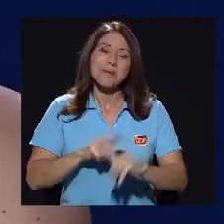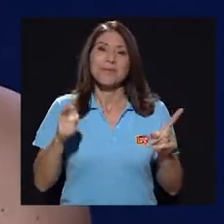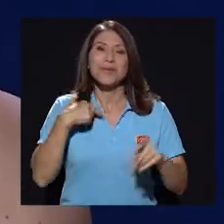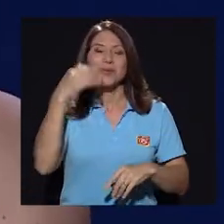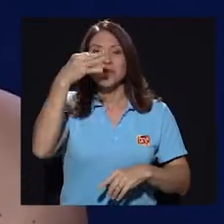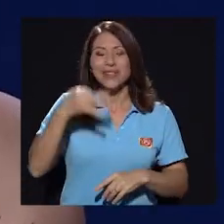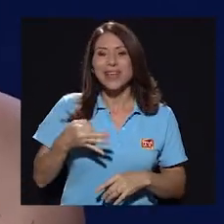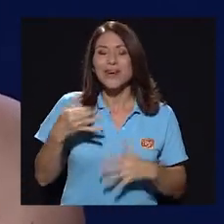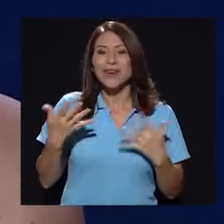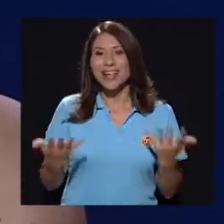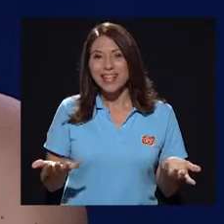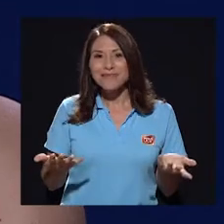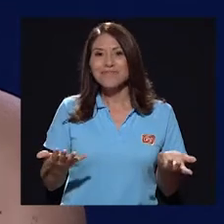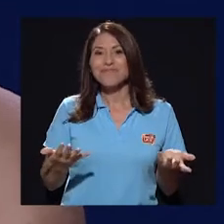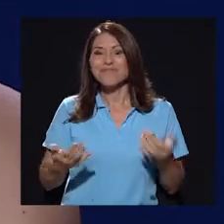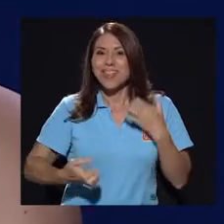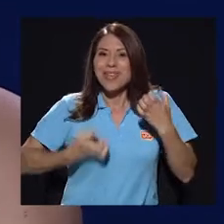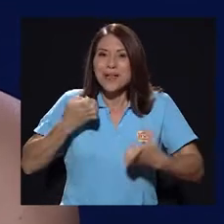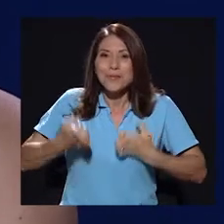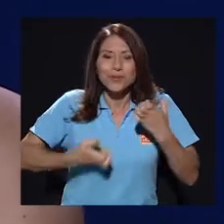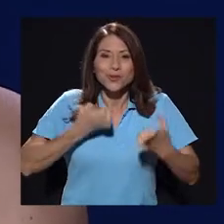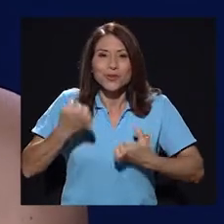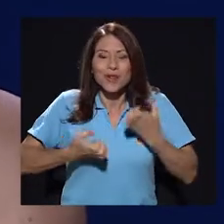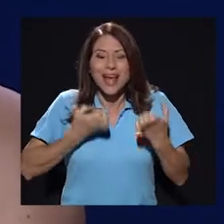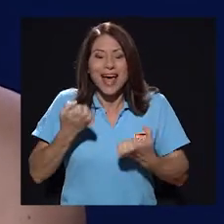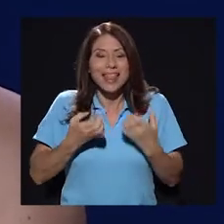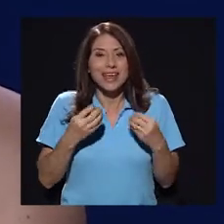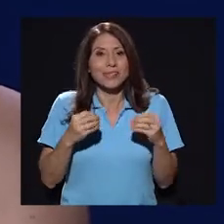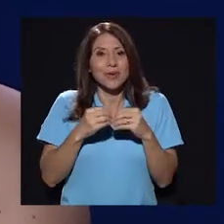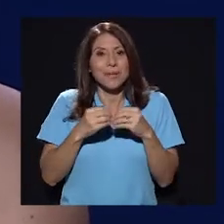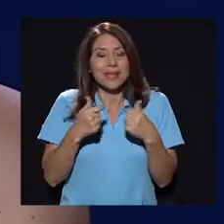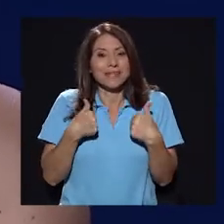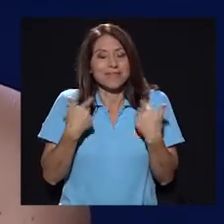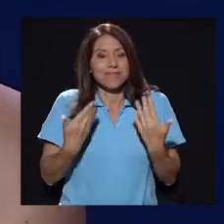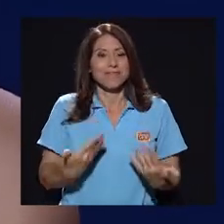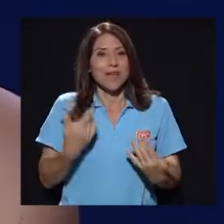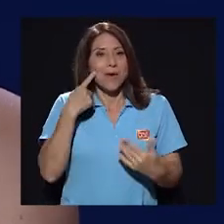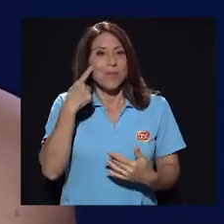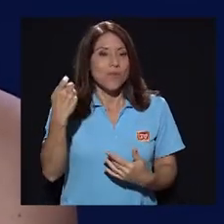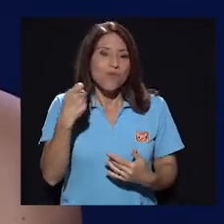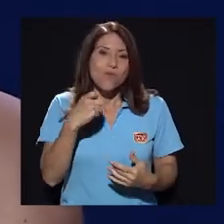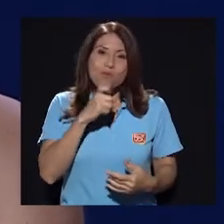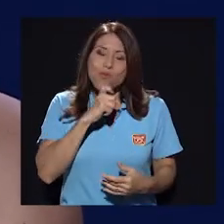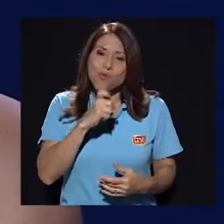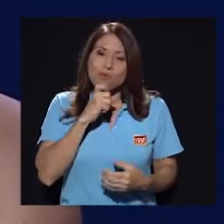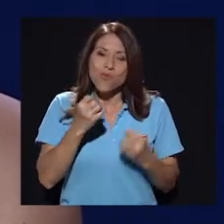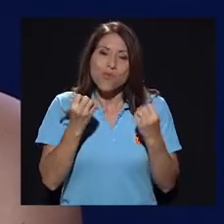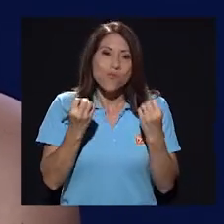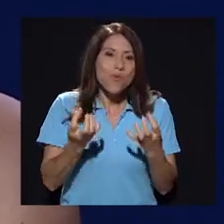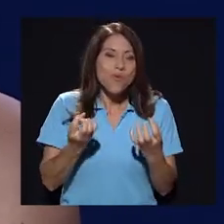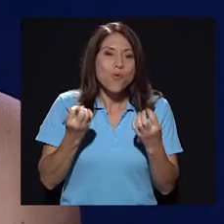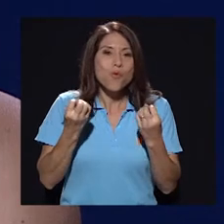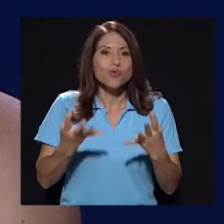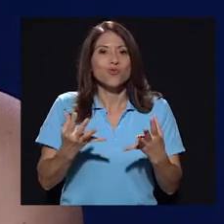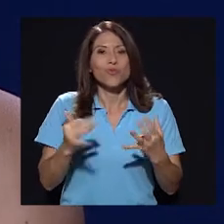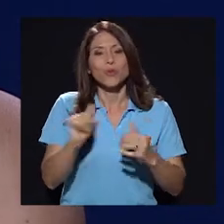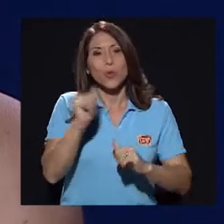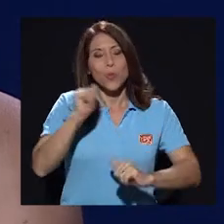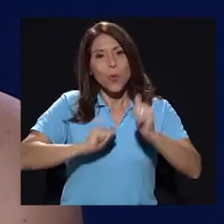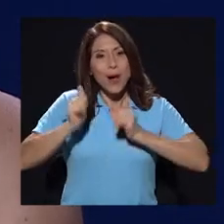Pero bueno, creo que emocionada es lo que más estoy porque cuesta mucho, digamos, como